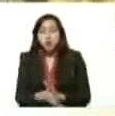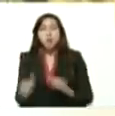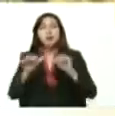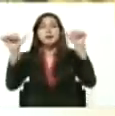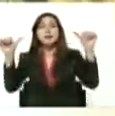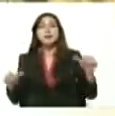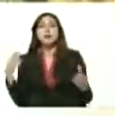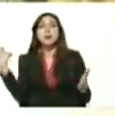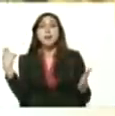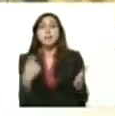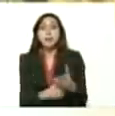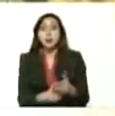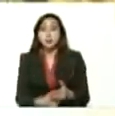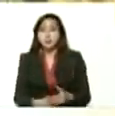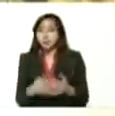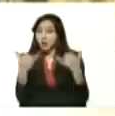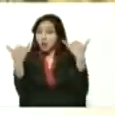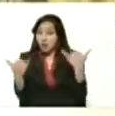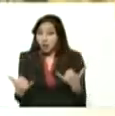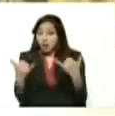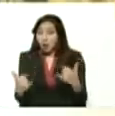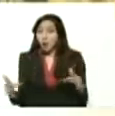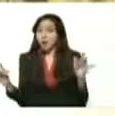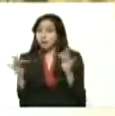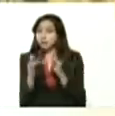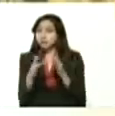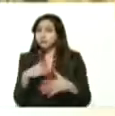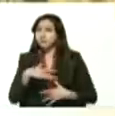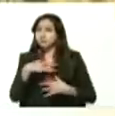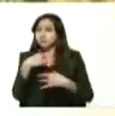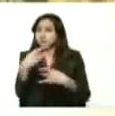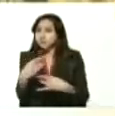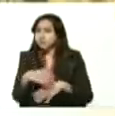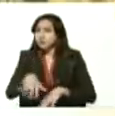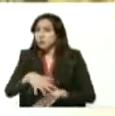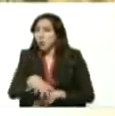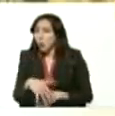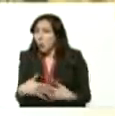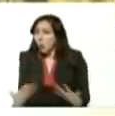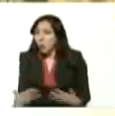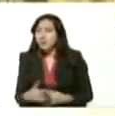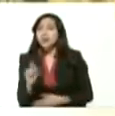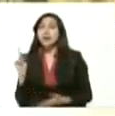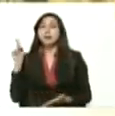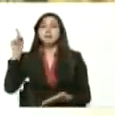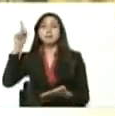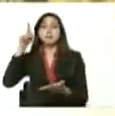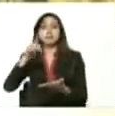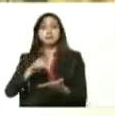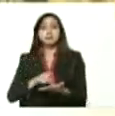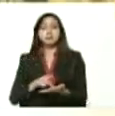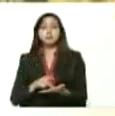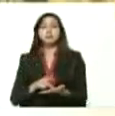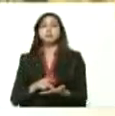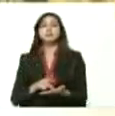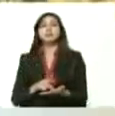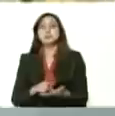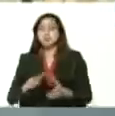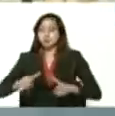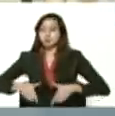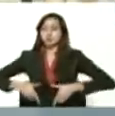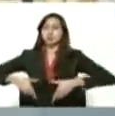tenemos un pase bien interesante en relación a esto. Vámonos directo a la torre del Banco de Venezuela.